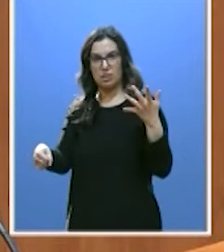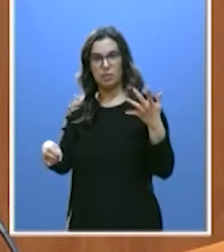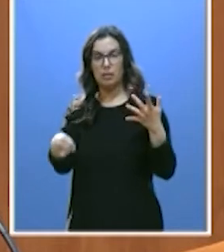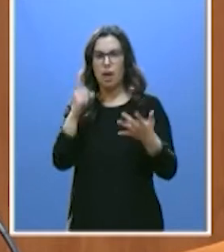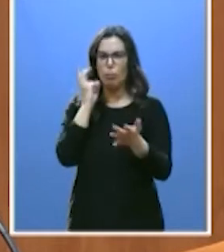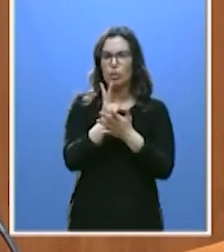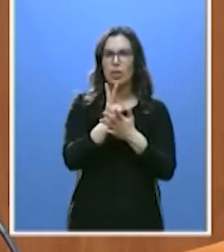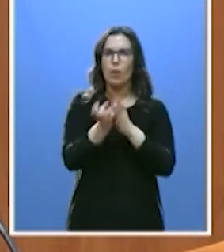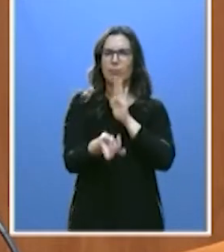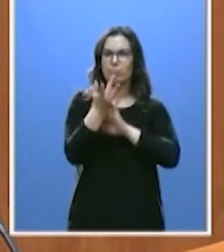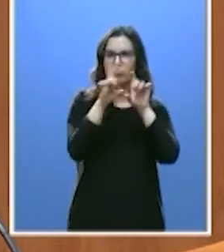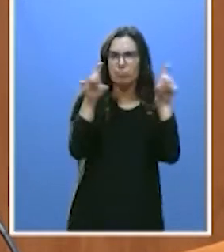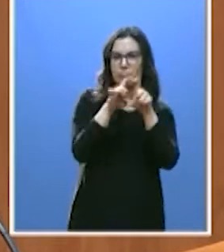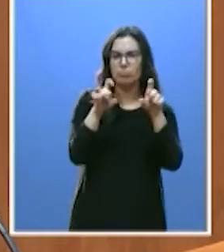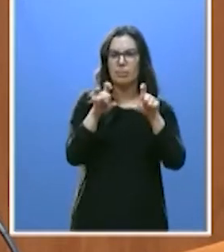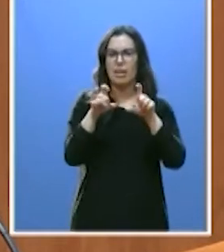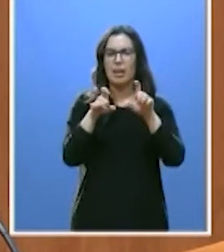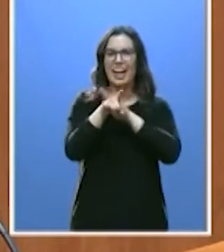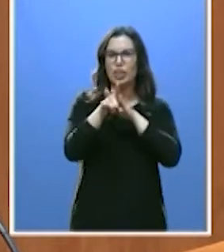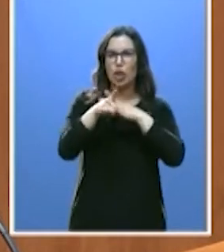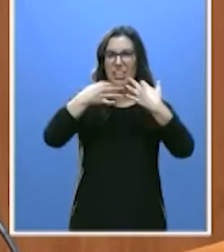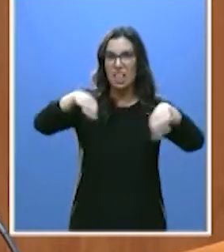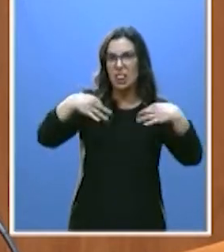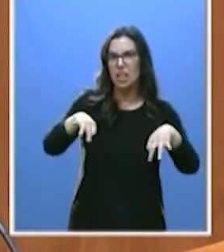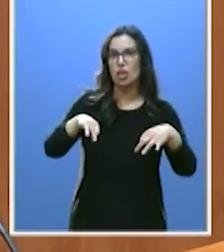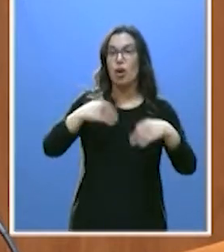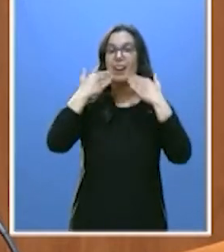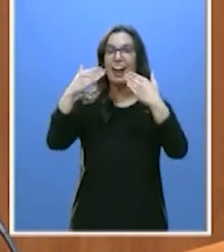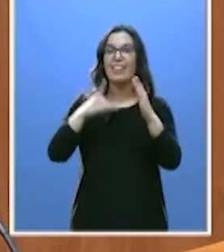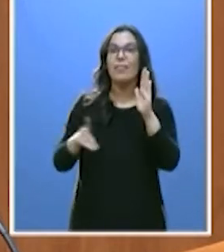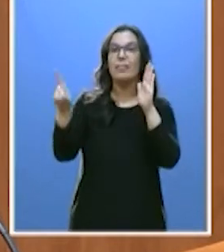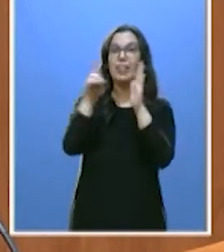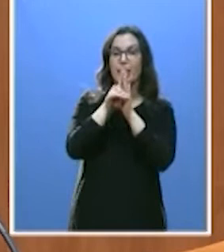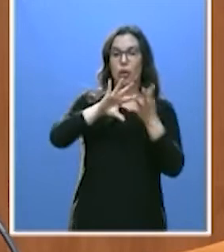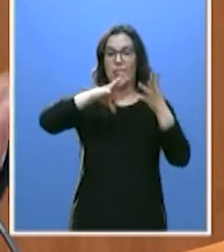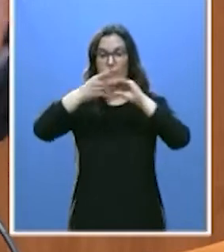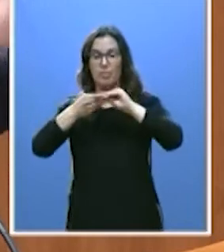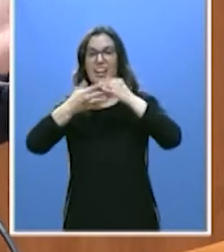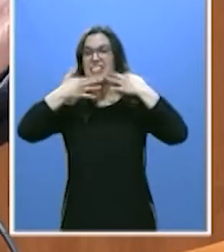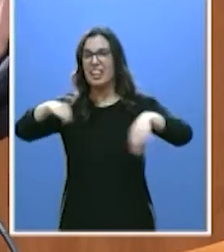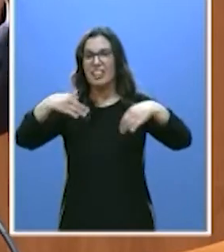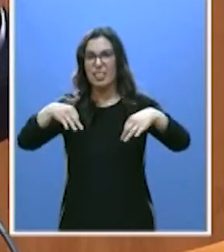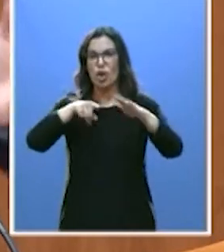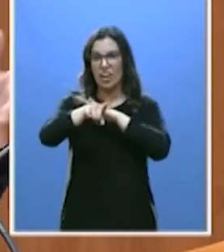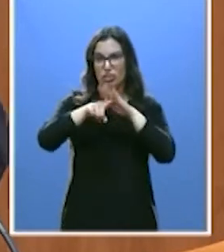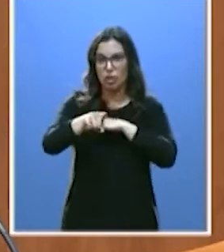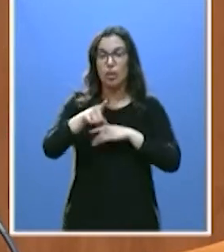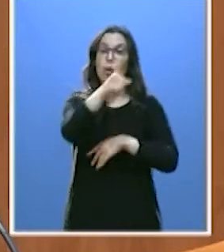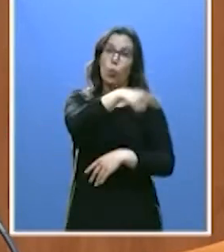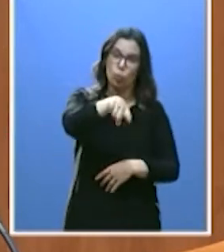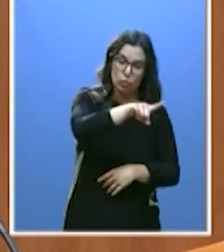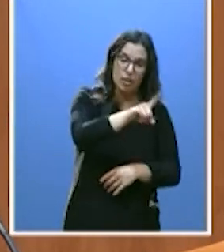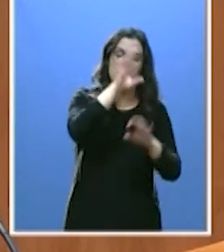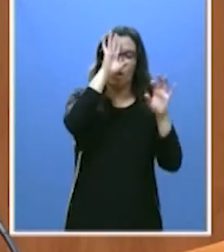el emprendimiento, por la simplificación administrativa, gracias a un decreto de simplificación normativa, al que ustedes, naturalmente,